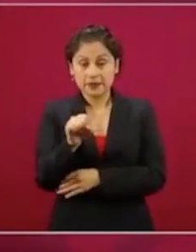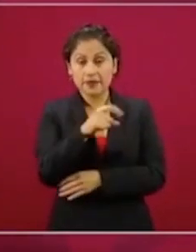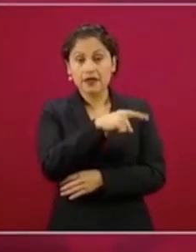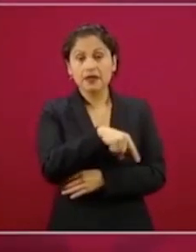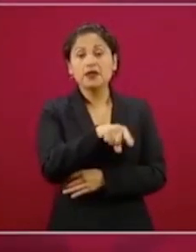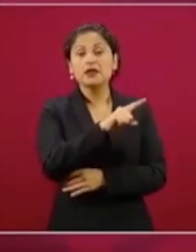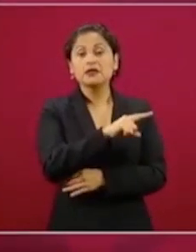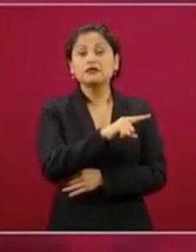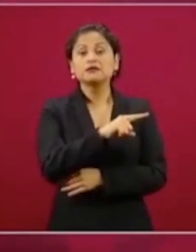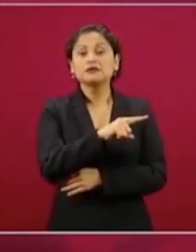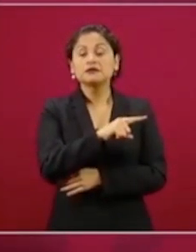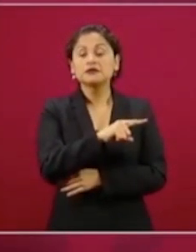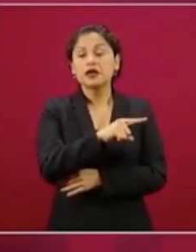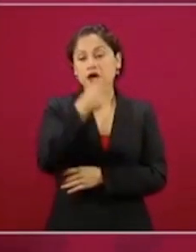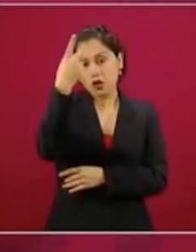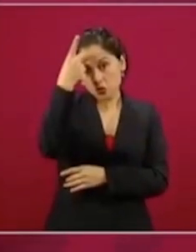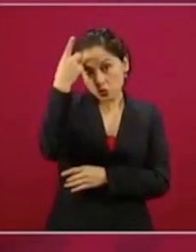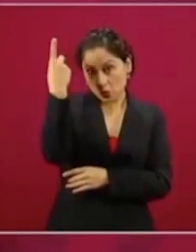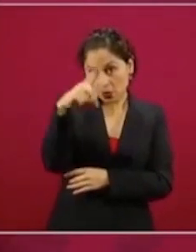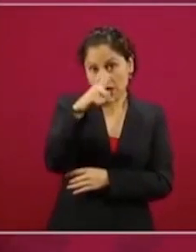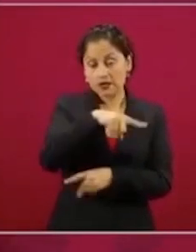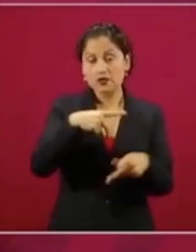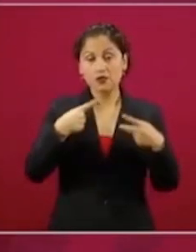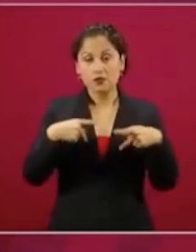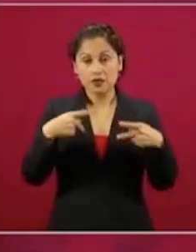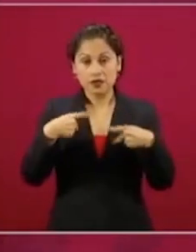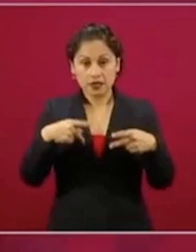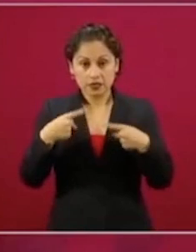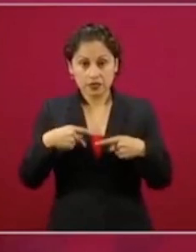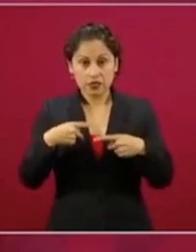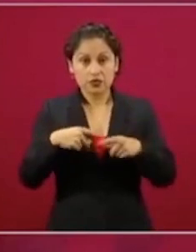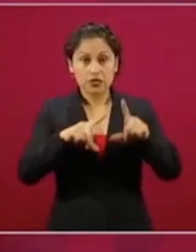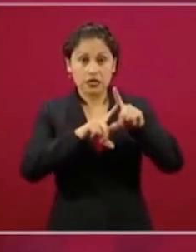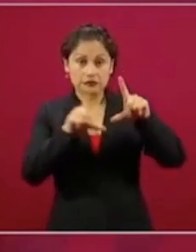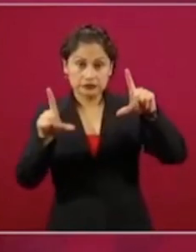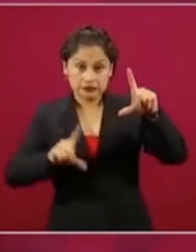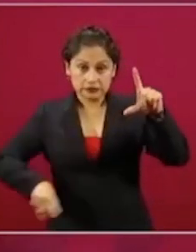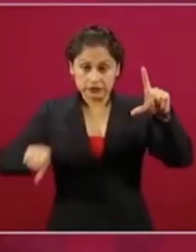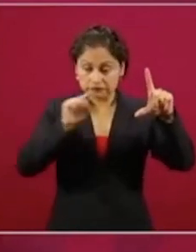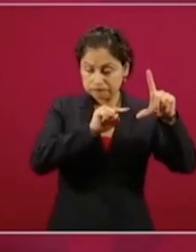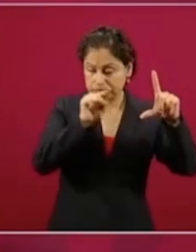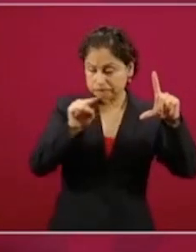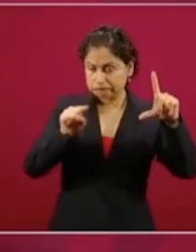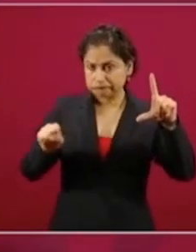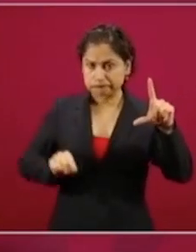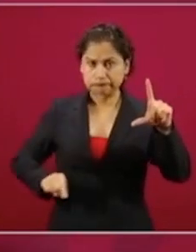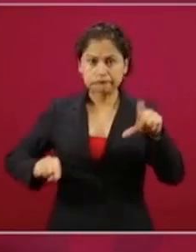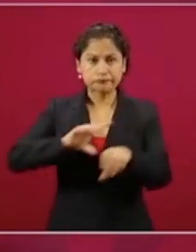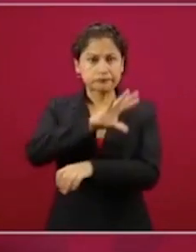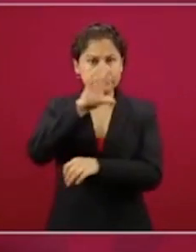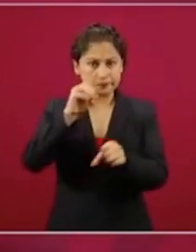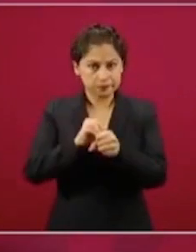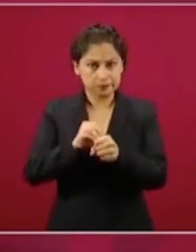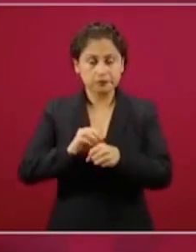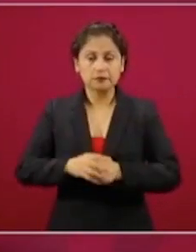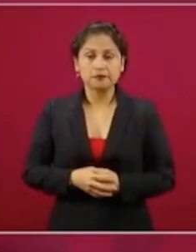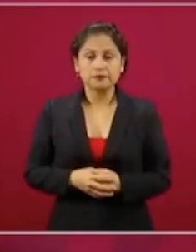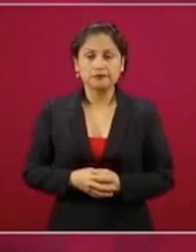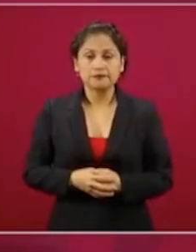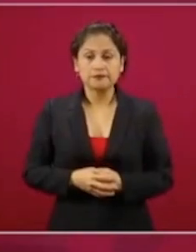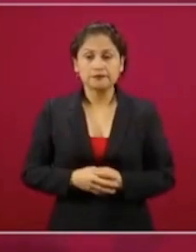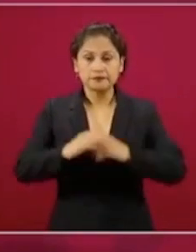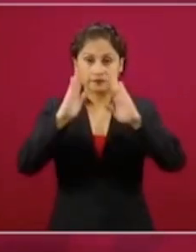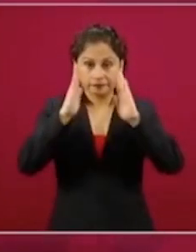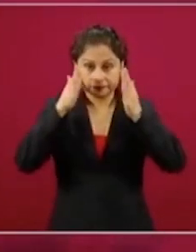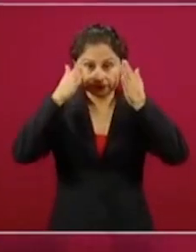negociaciones pequeñas en las localidades de todo el territorio nacional. Se dirige a la economía